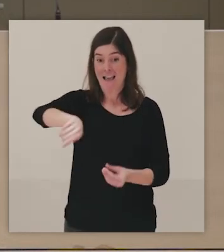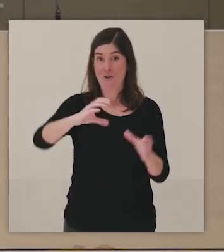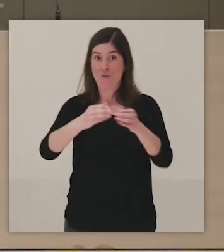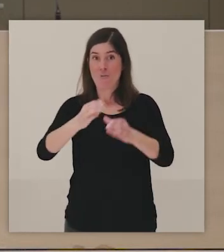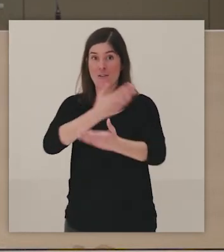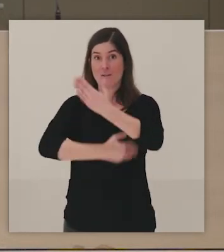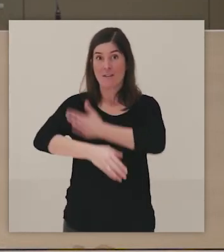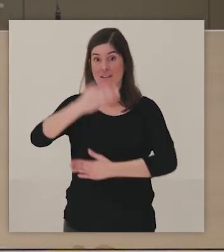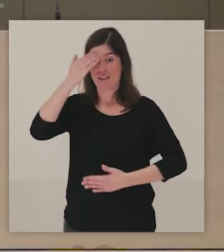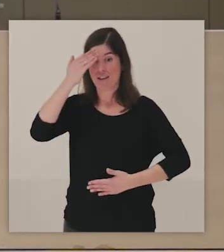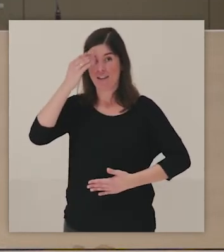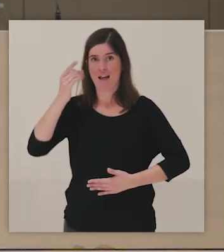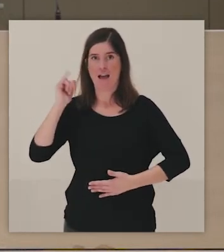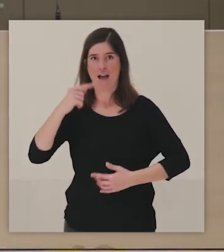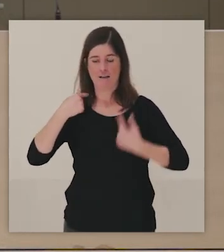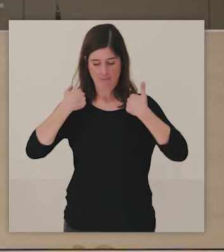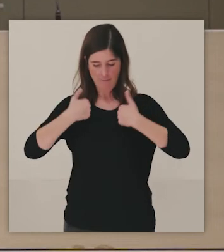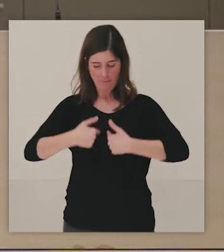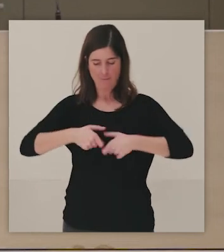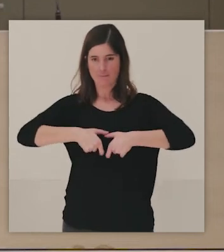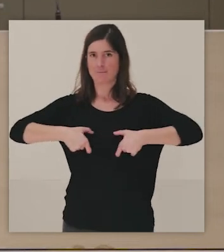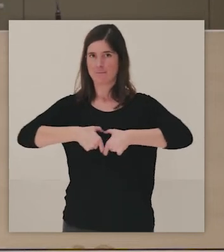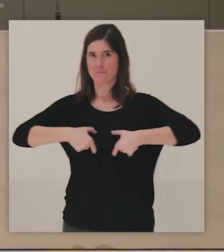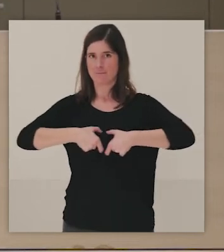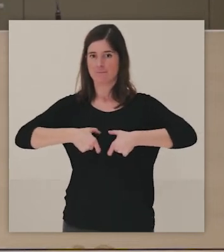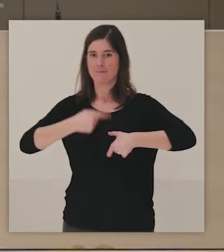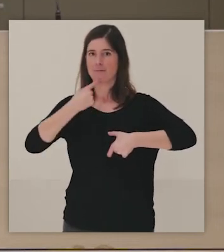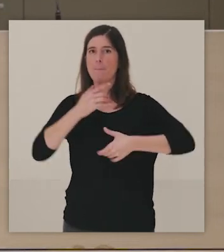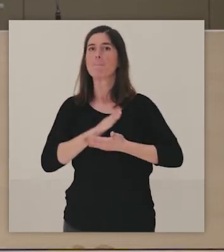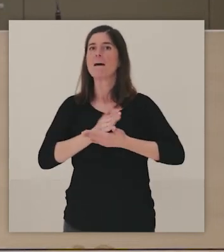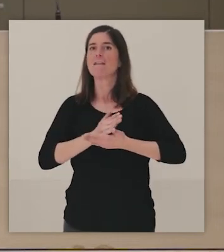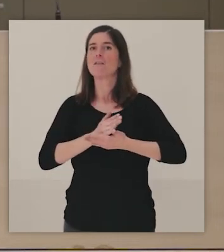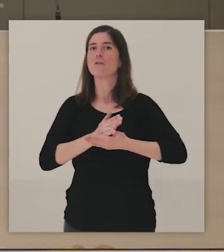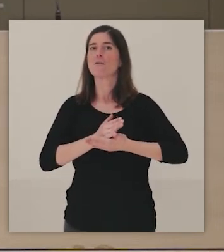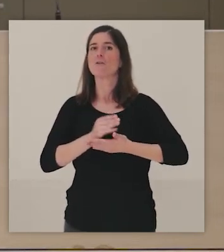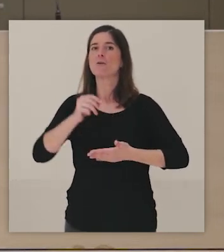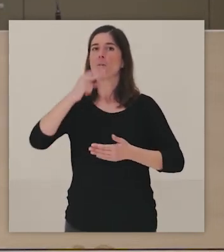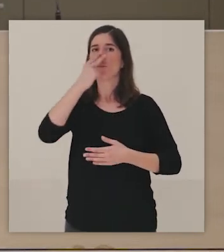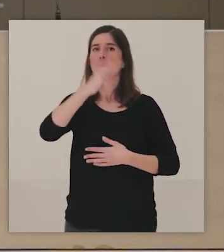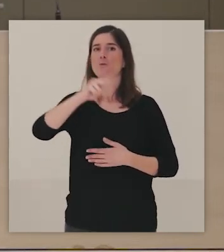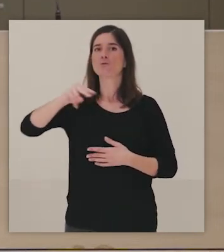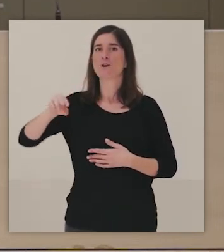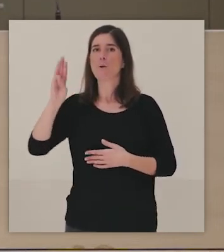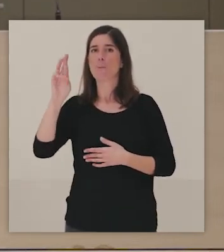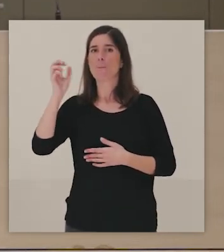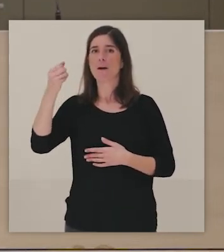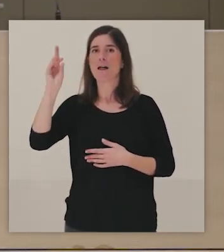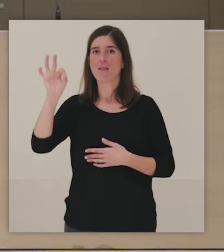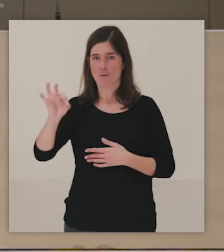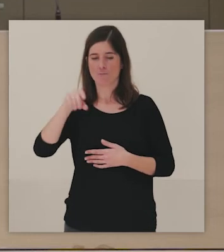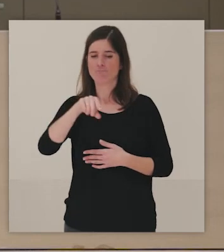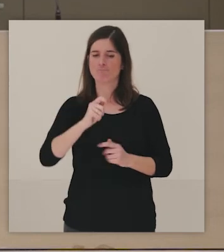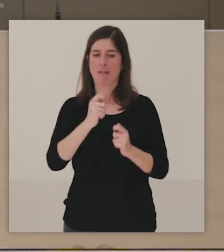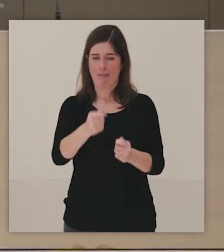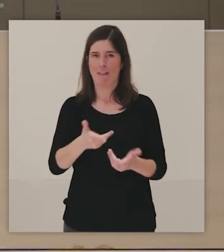ellos. Tienen su tarjeta que les identifica como mediadores del Museo del Prado. Y bueno, yo